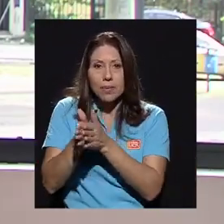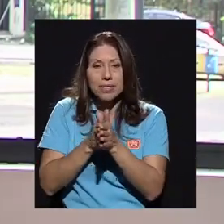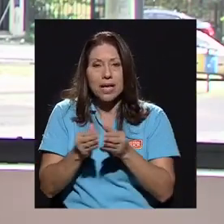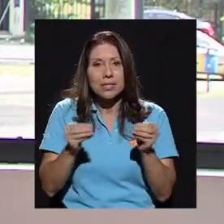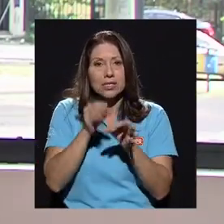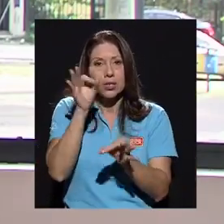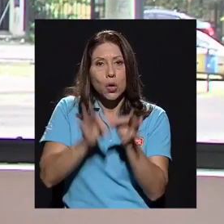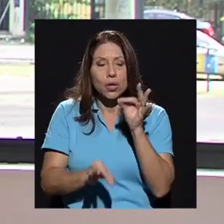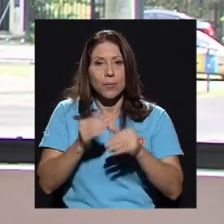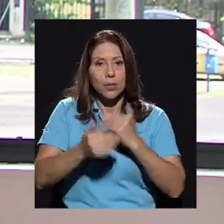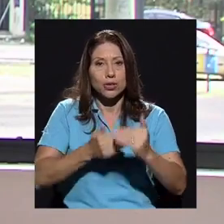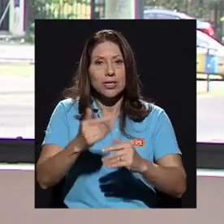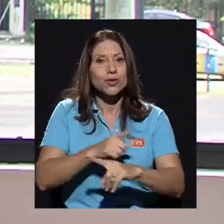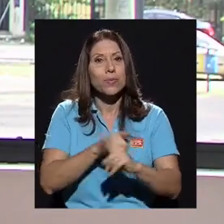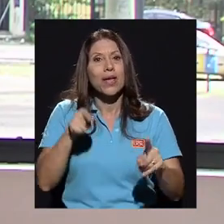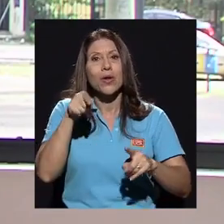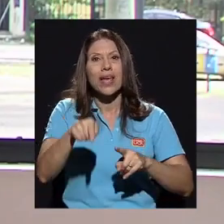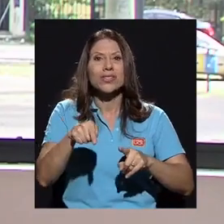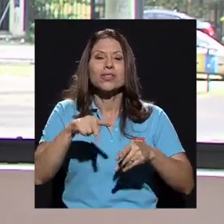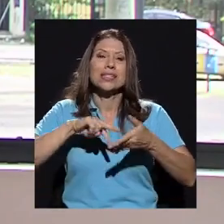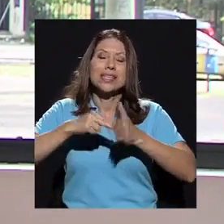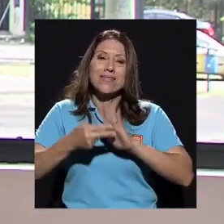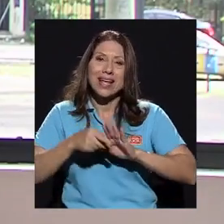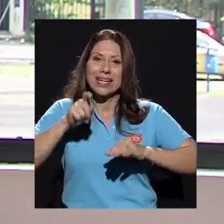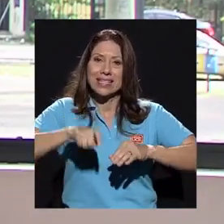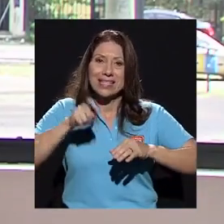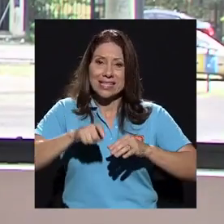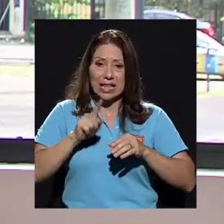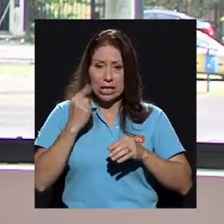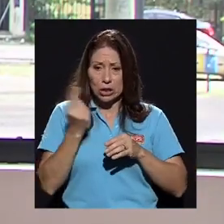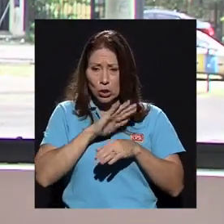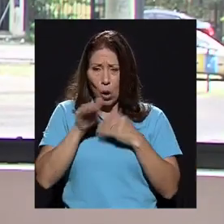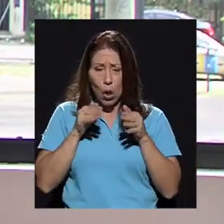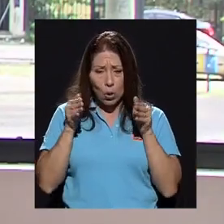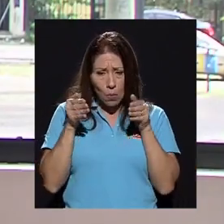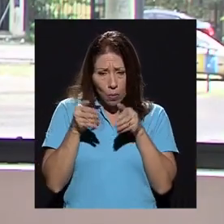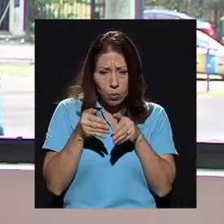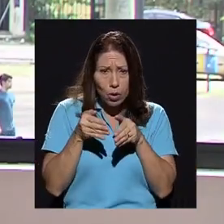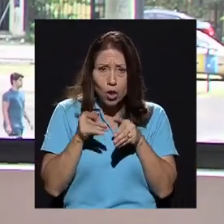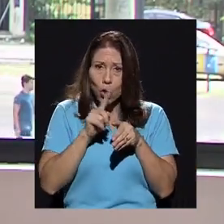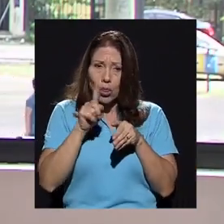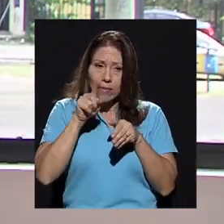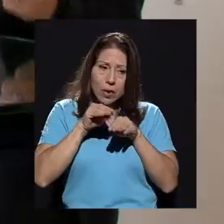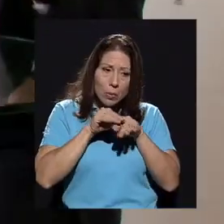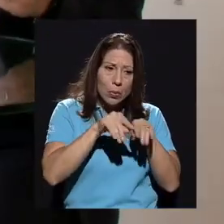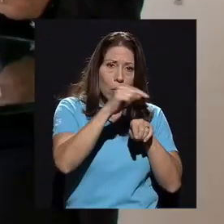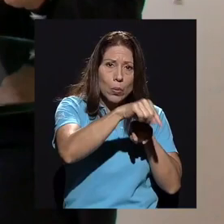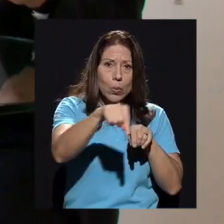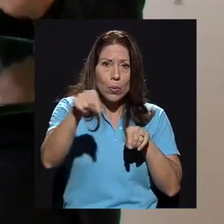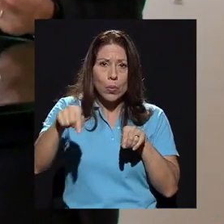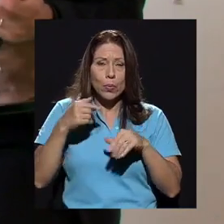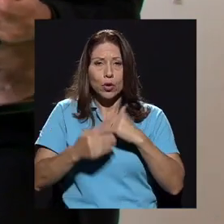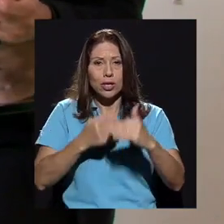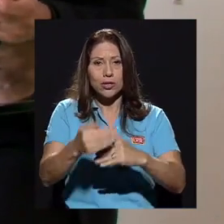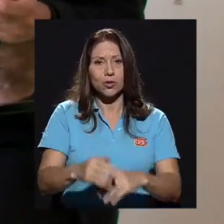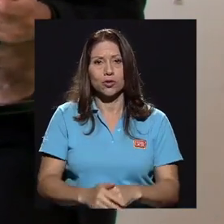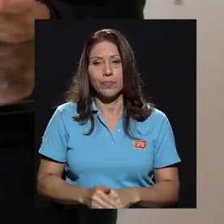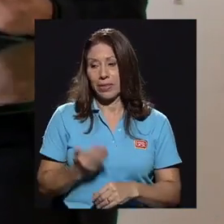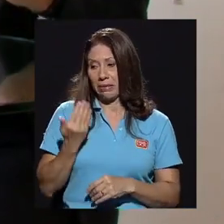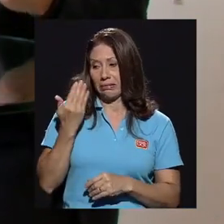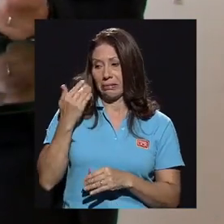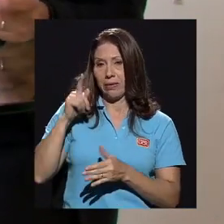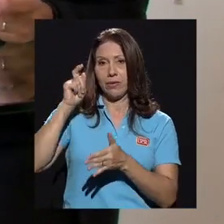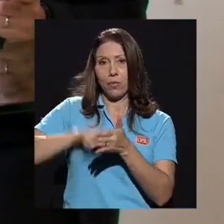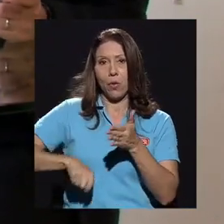procesos. Pero eso, claro, conlleva a la desconcentración y descentralización de procesos. Norax, recientemente se